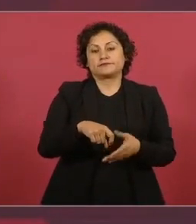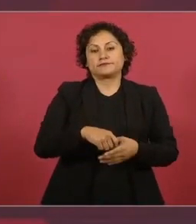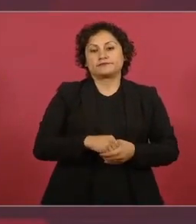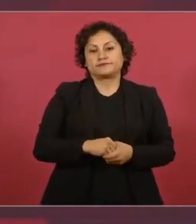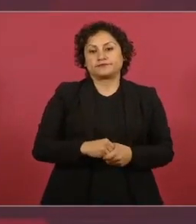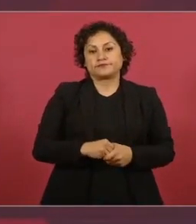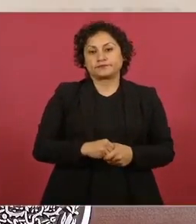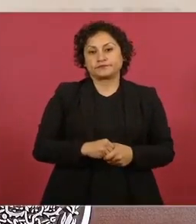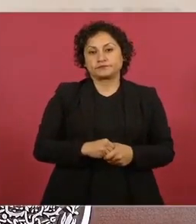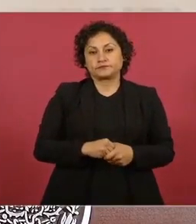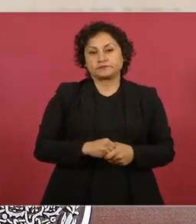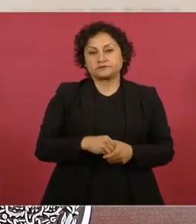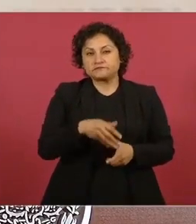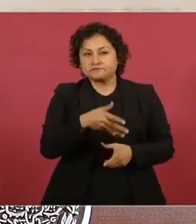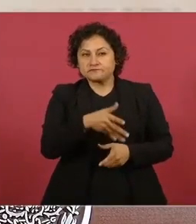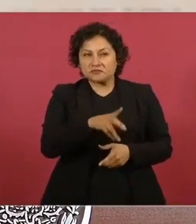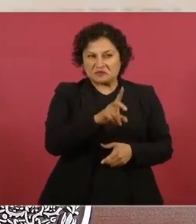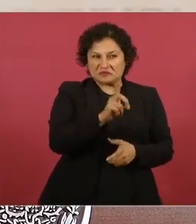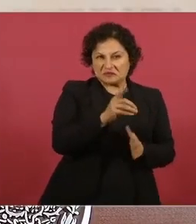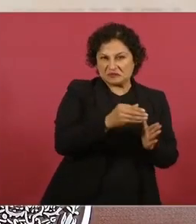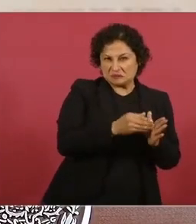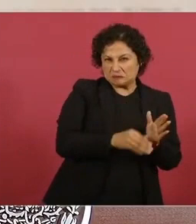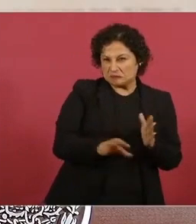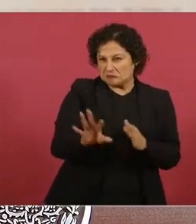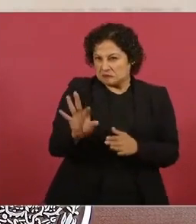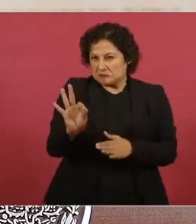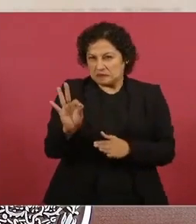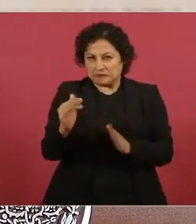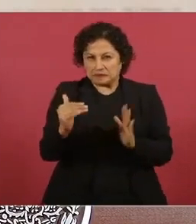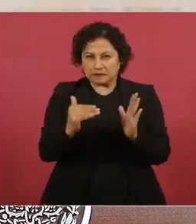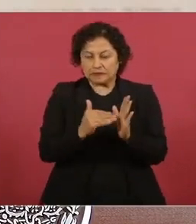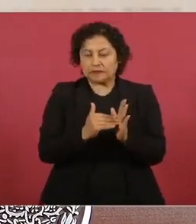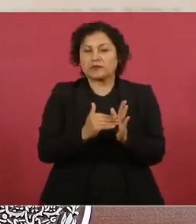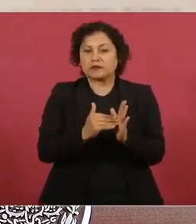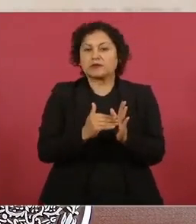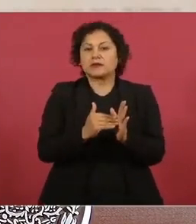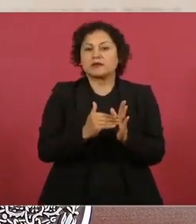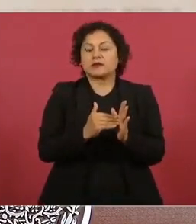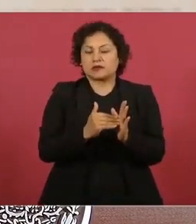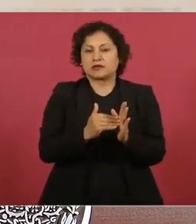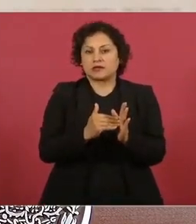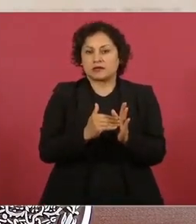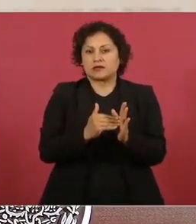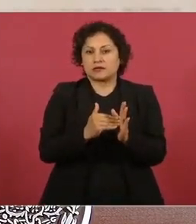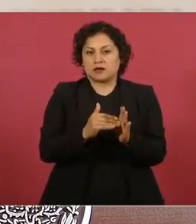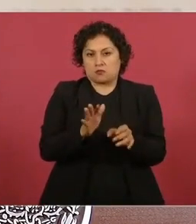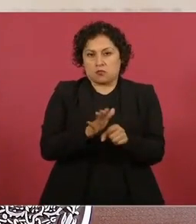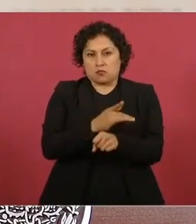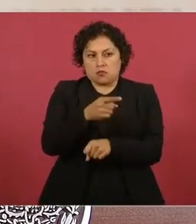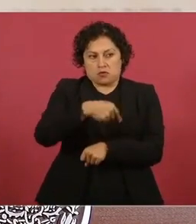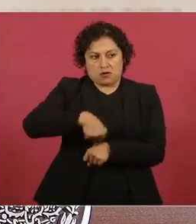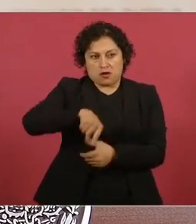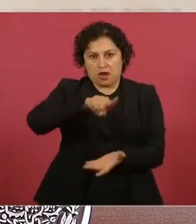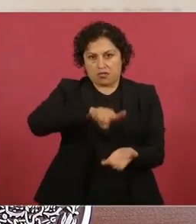Vamos a llegar creo que a 40 porque también nos están ayudando los empresarios.